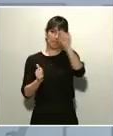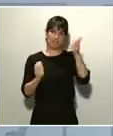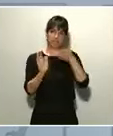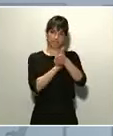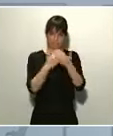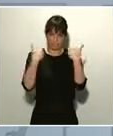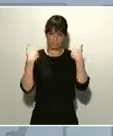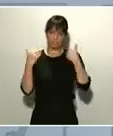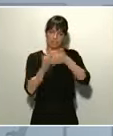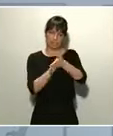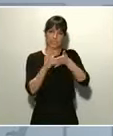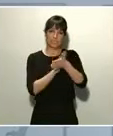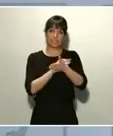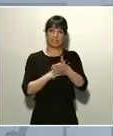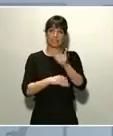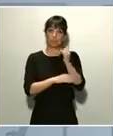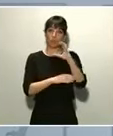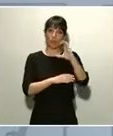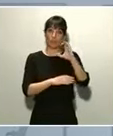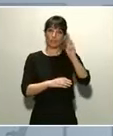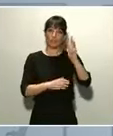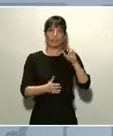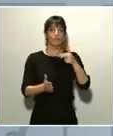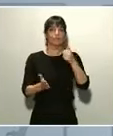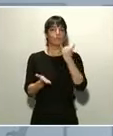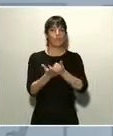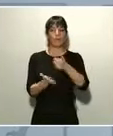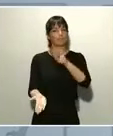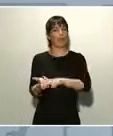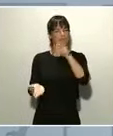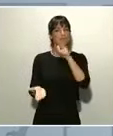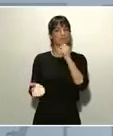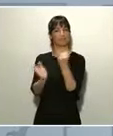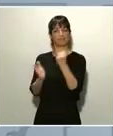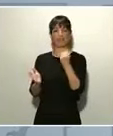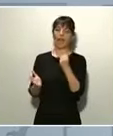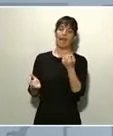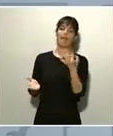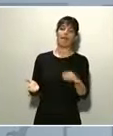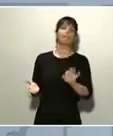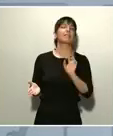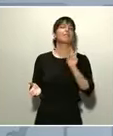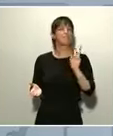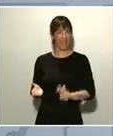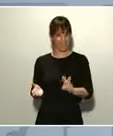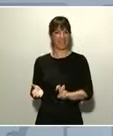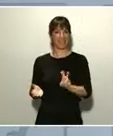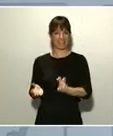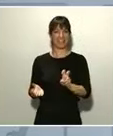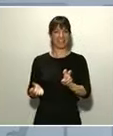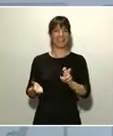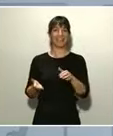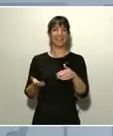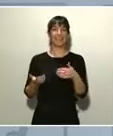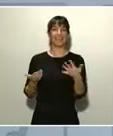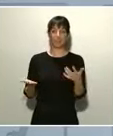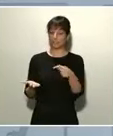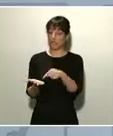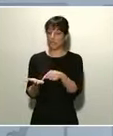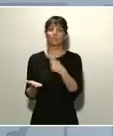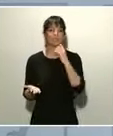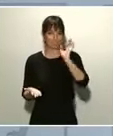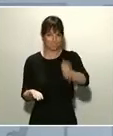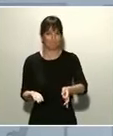son ellos los que homologan esos test para que sepamos que son válidos y que, en consecuencia, pues, lo que nos están diciendo es cierto. Ahora mismo,